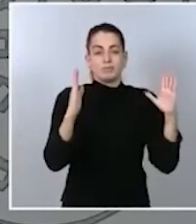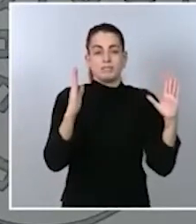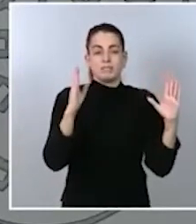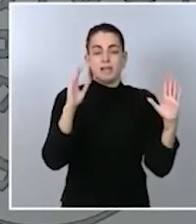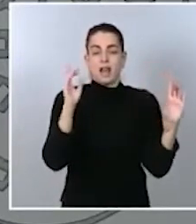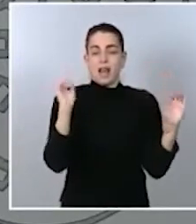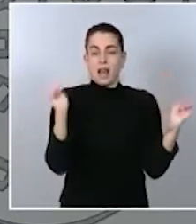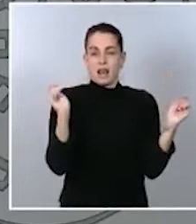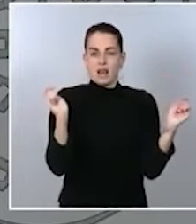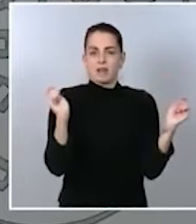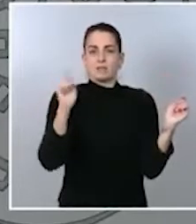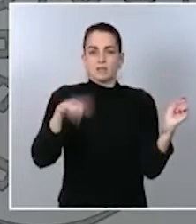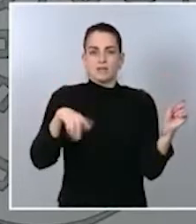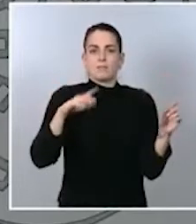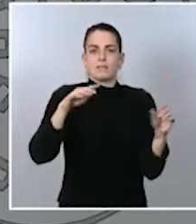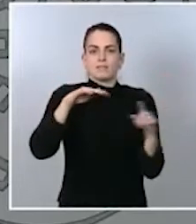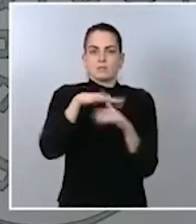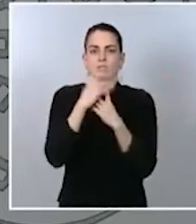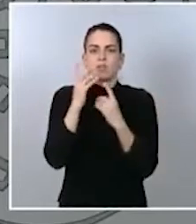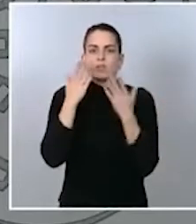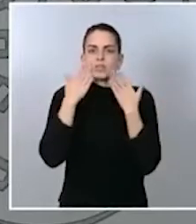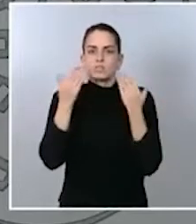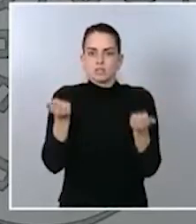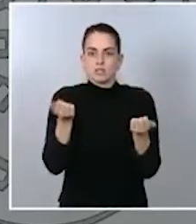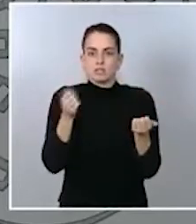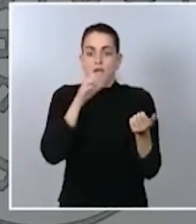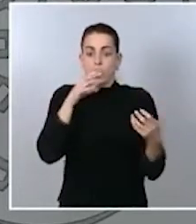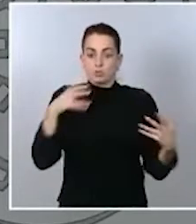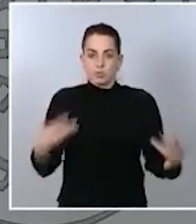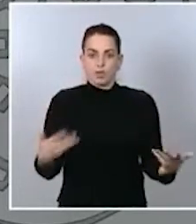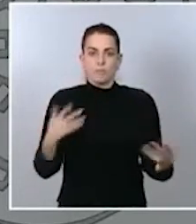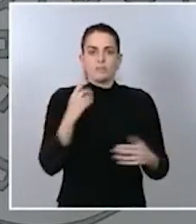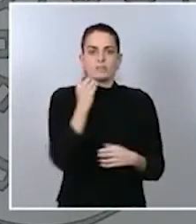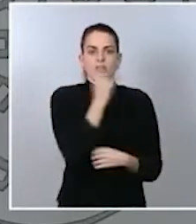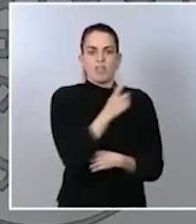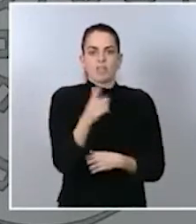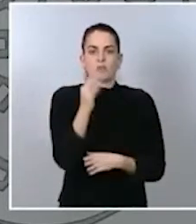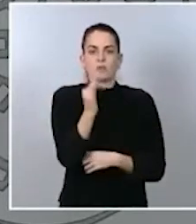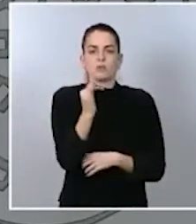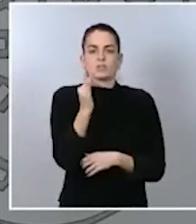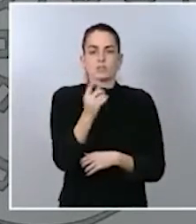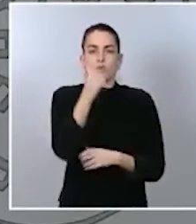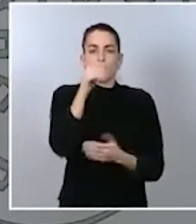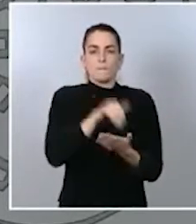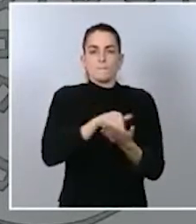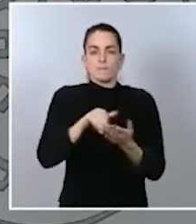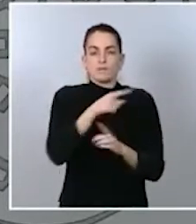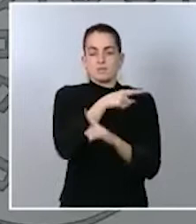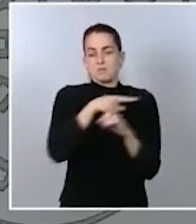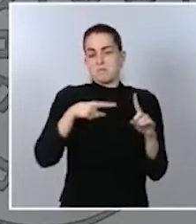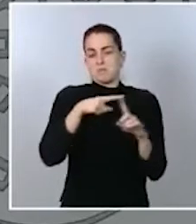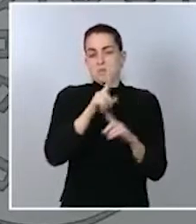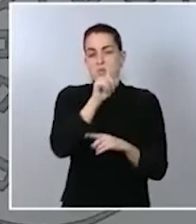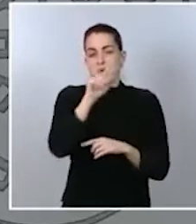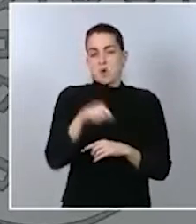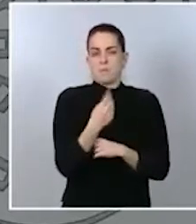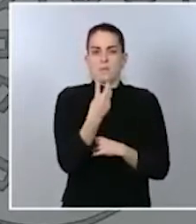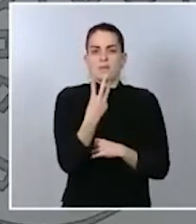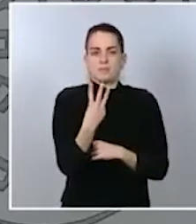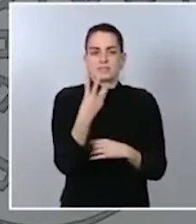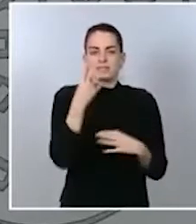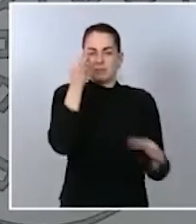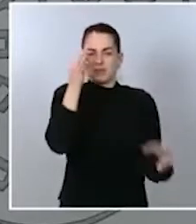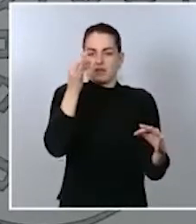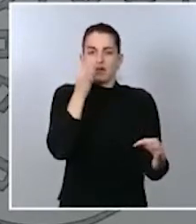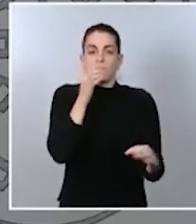que podemos afirmar que a día de hoy está beneficiando en torno a un millón y medio, 1,3 en concreto, consumidores